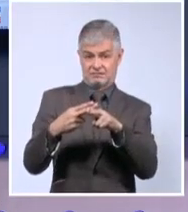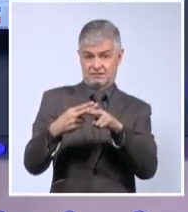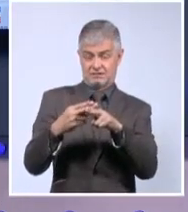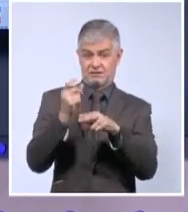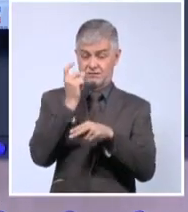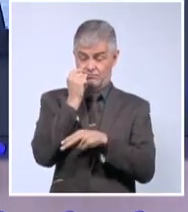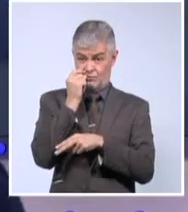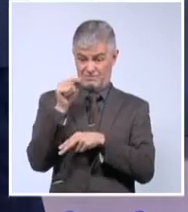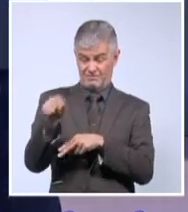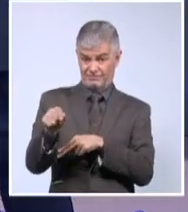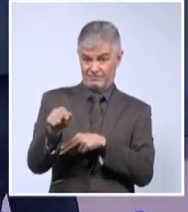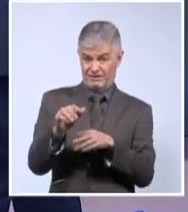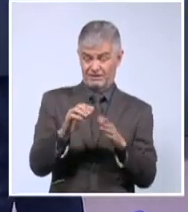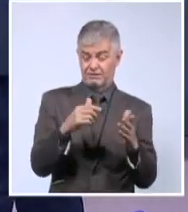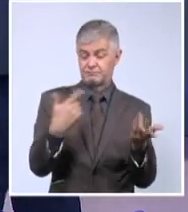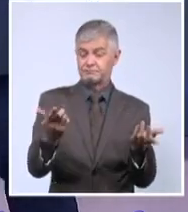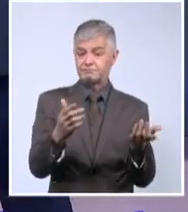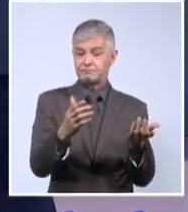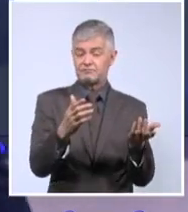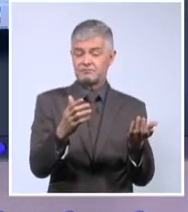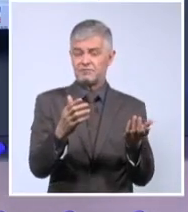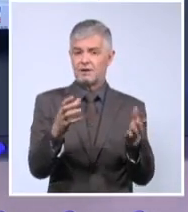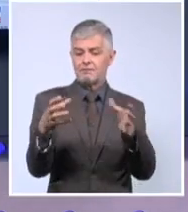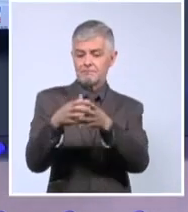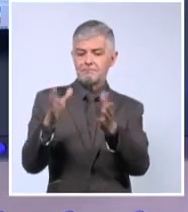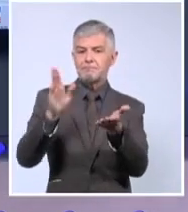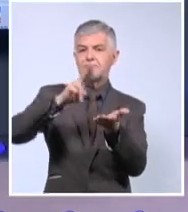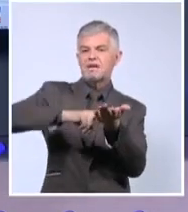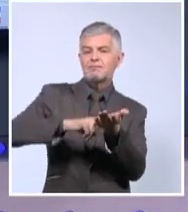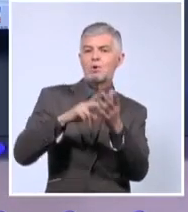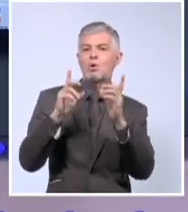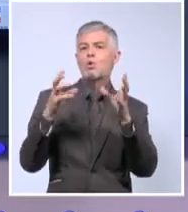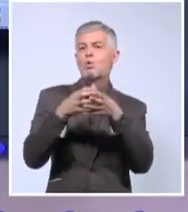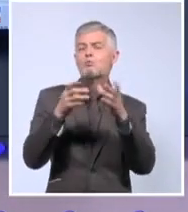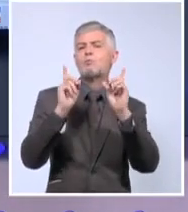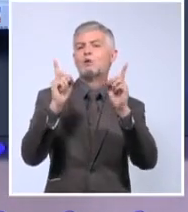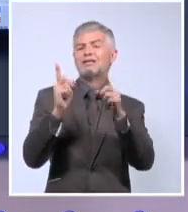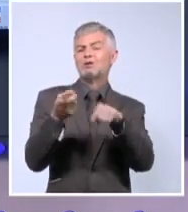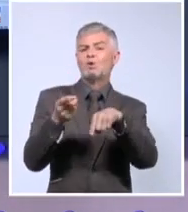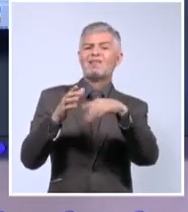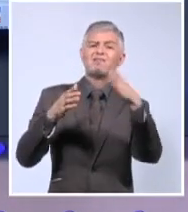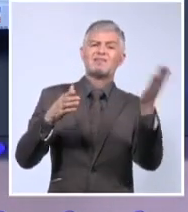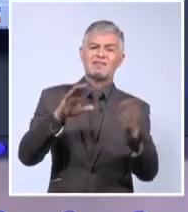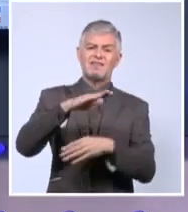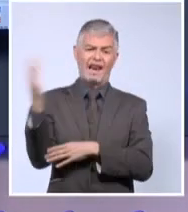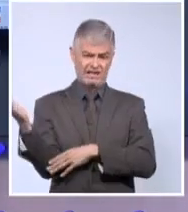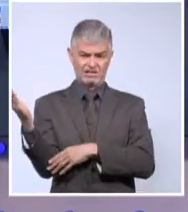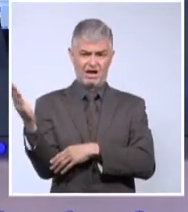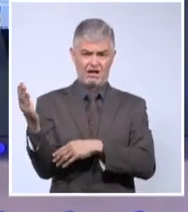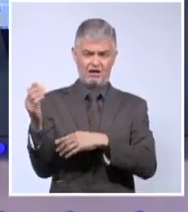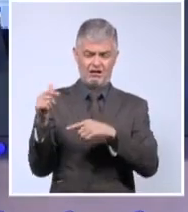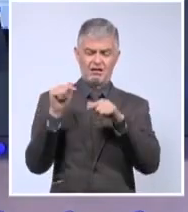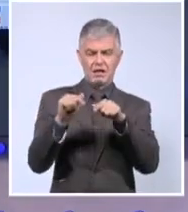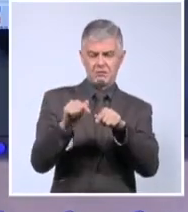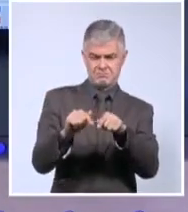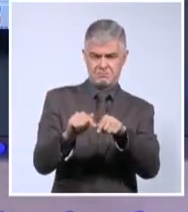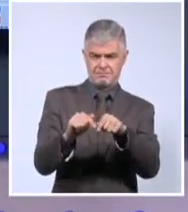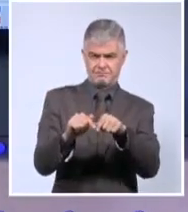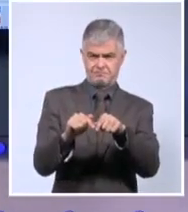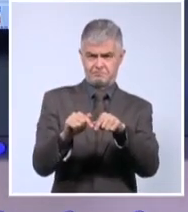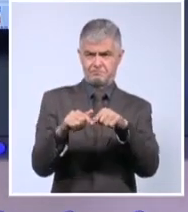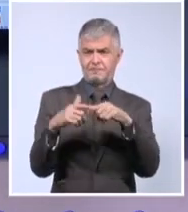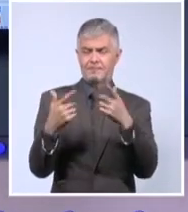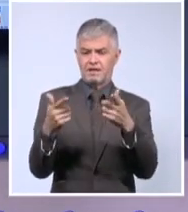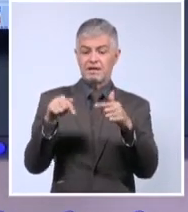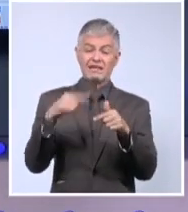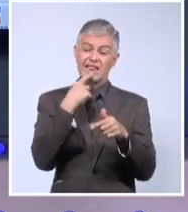Extrema derecha y líder de los escuadrones de la muerte. Este hombre que quiere la libertad suya, la mía, que va a cambiar este país, que el 2020 hay